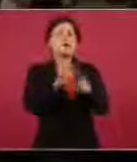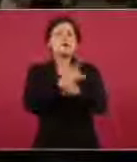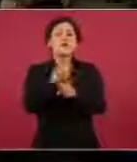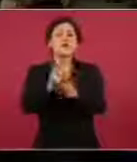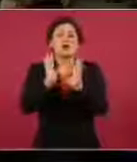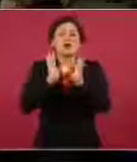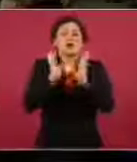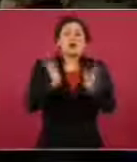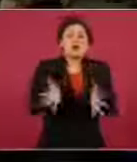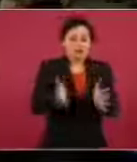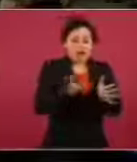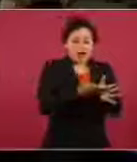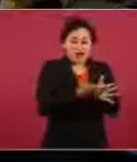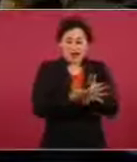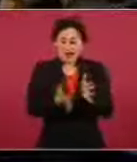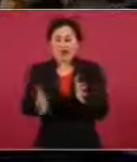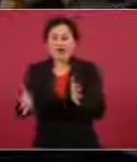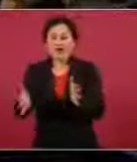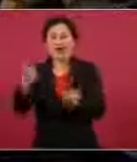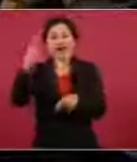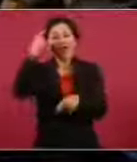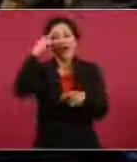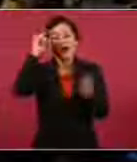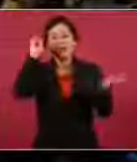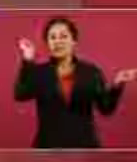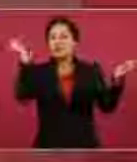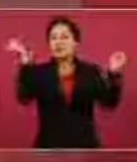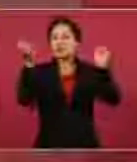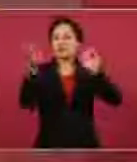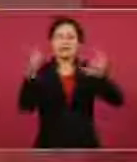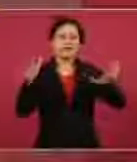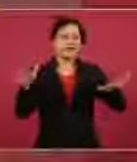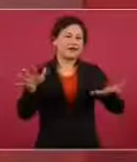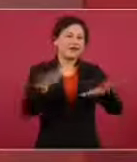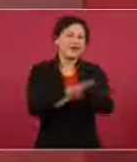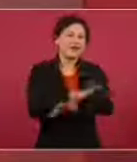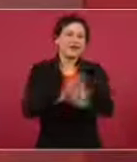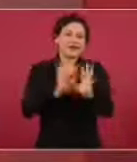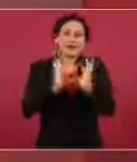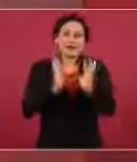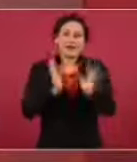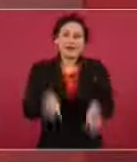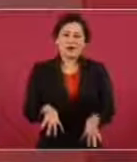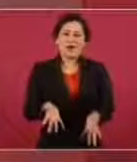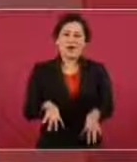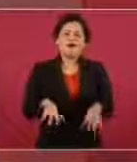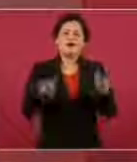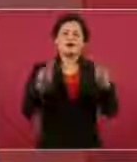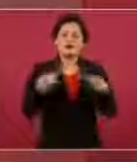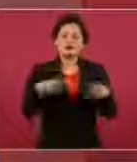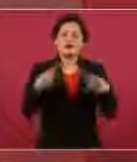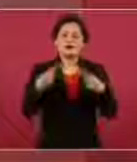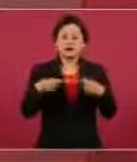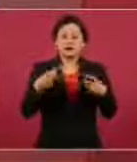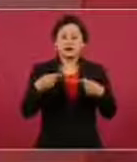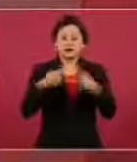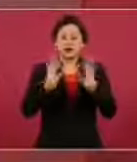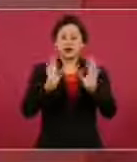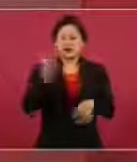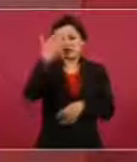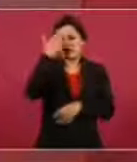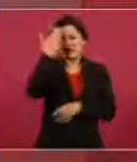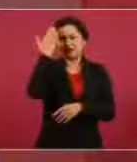ya la gente sabe distinguir quién es auténtico